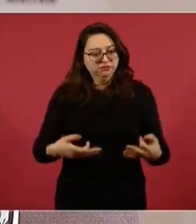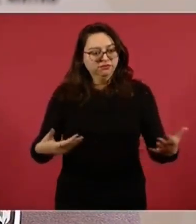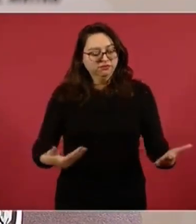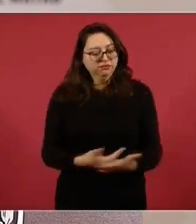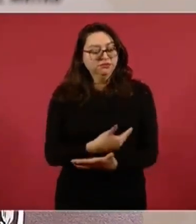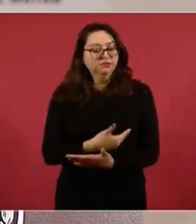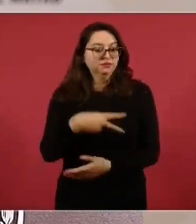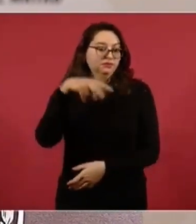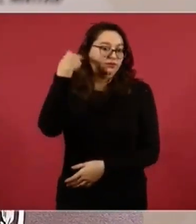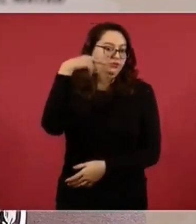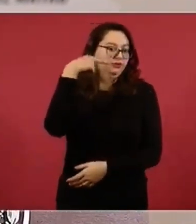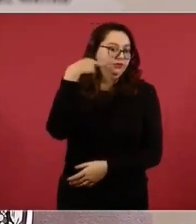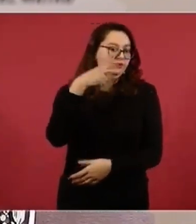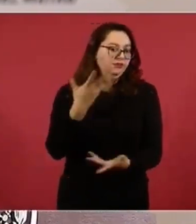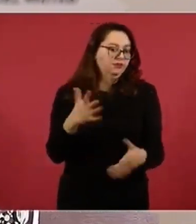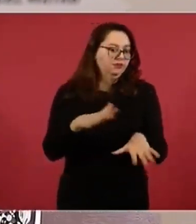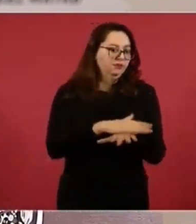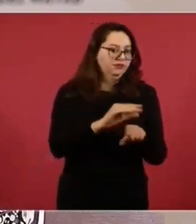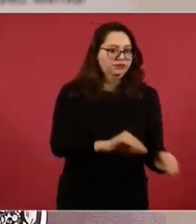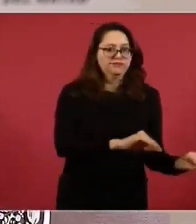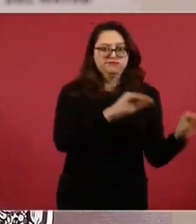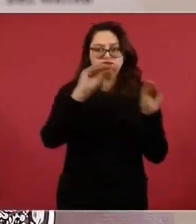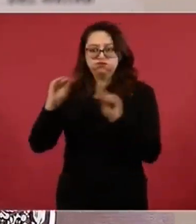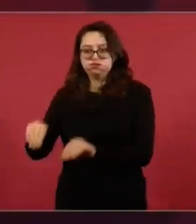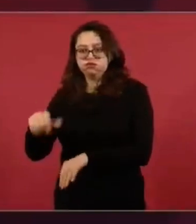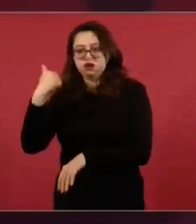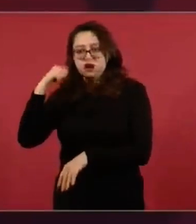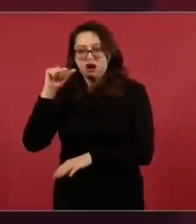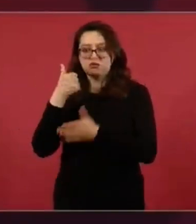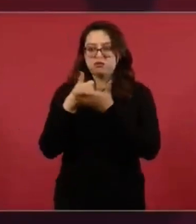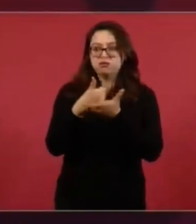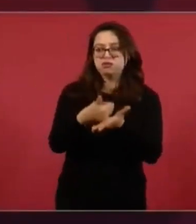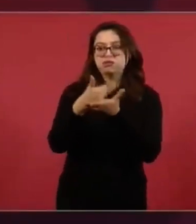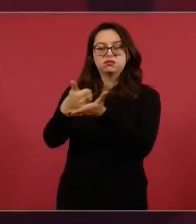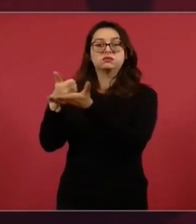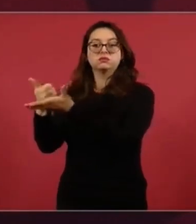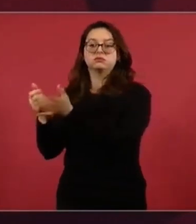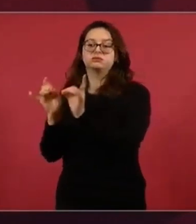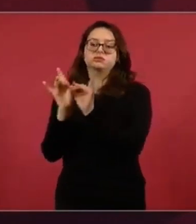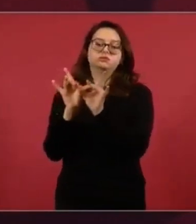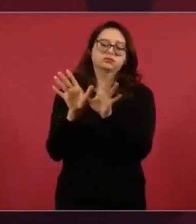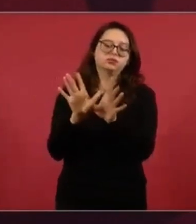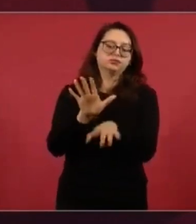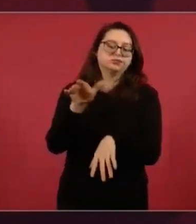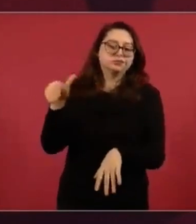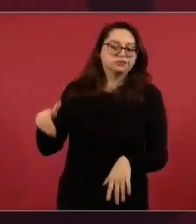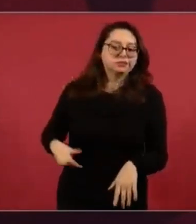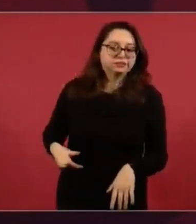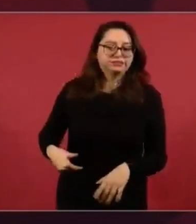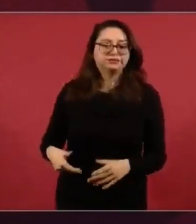cómo han llegado a ayudar a Acapulco de todo México.